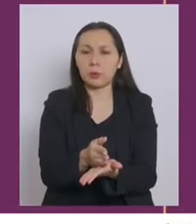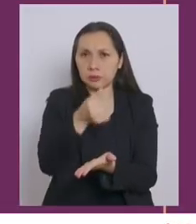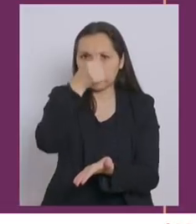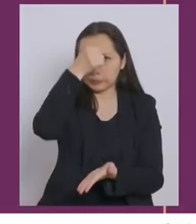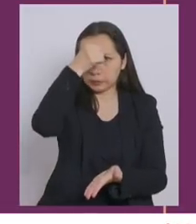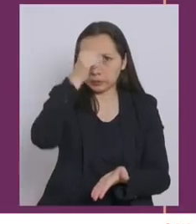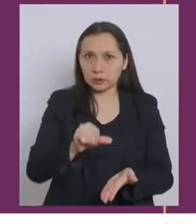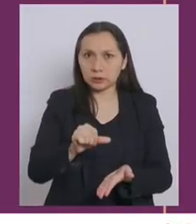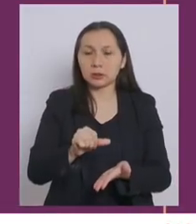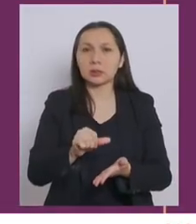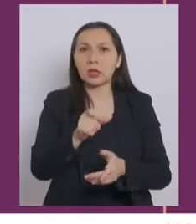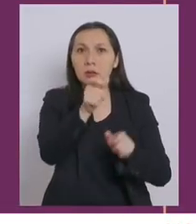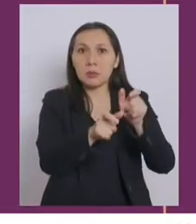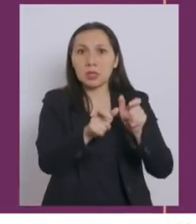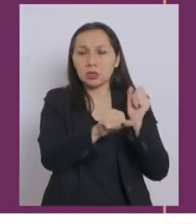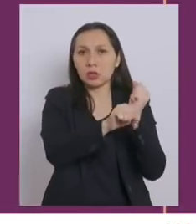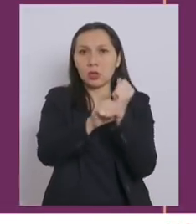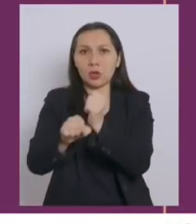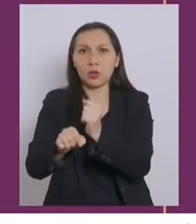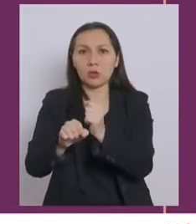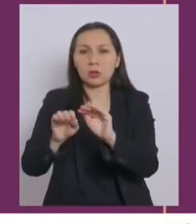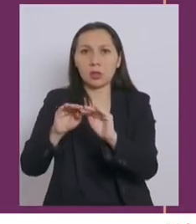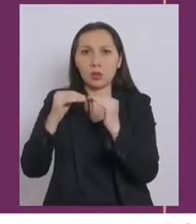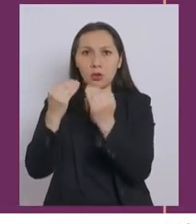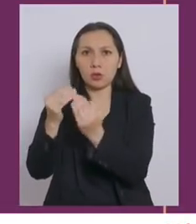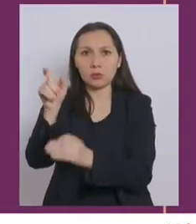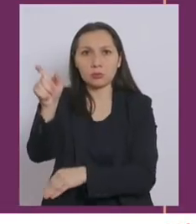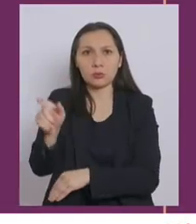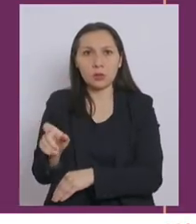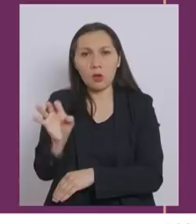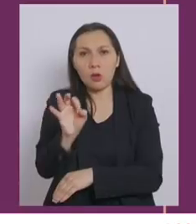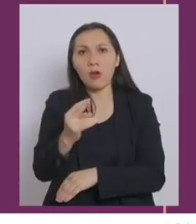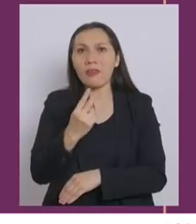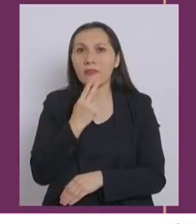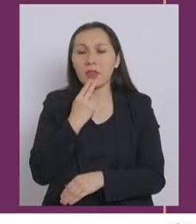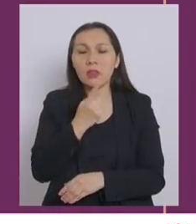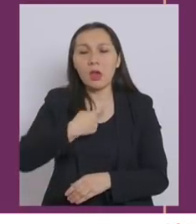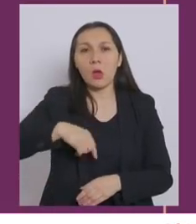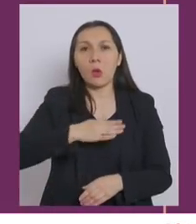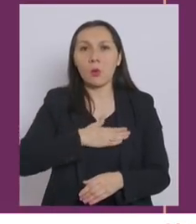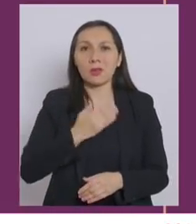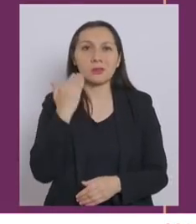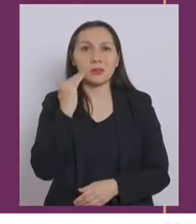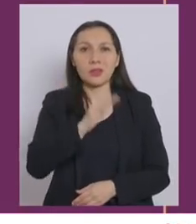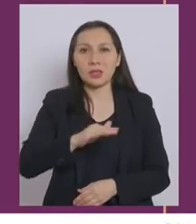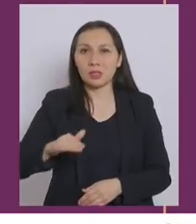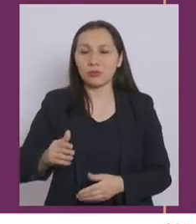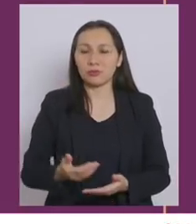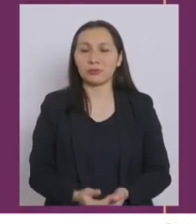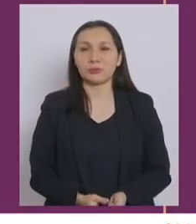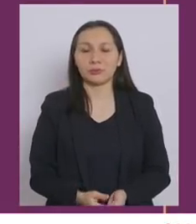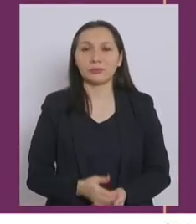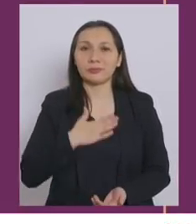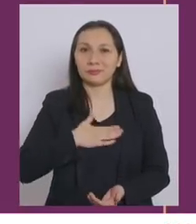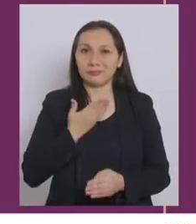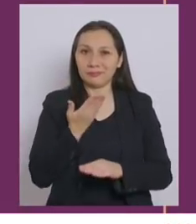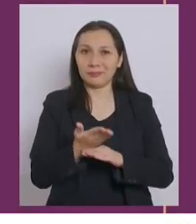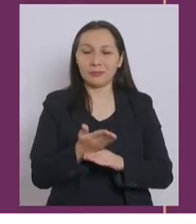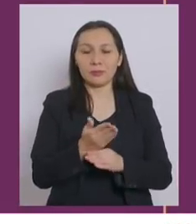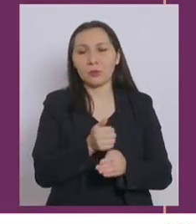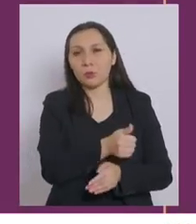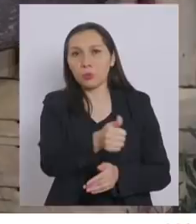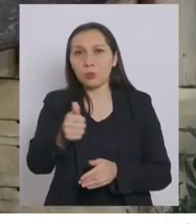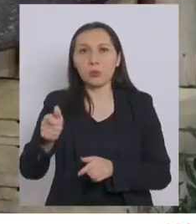sanciones contra quienes atenten contra la integridad o la vida de nuestros niños. Quiero pedir a todos mis